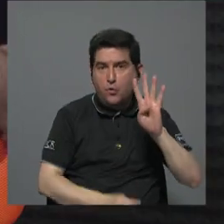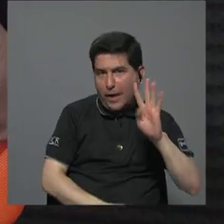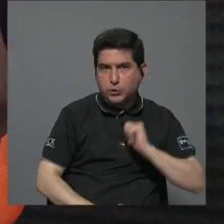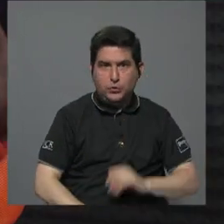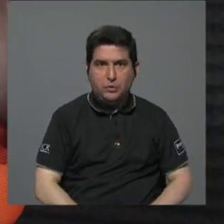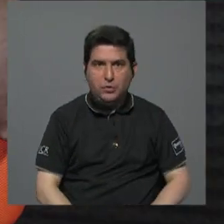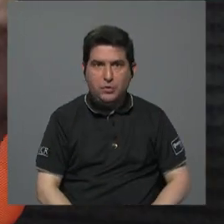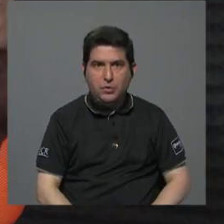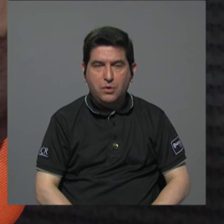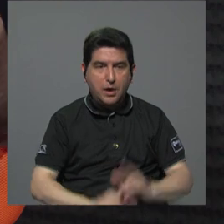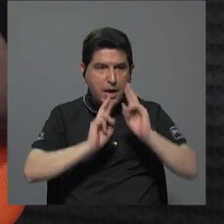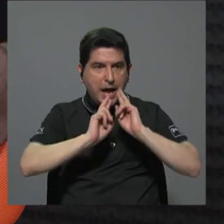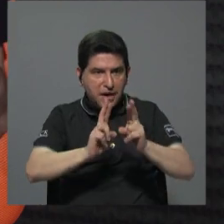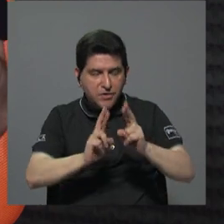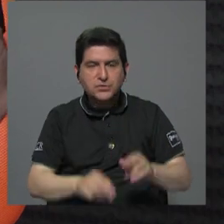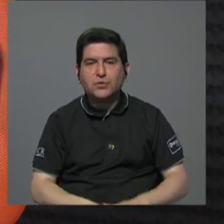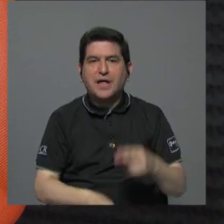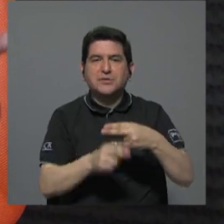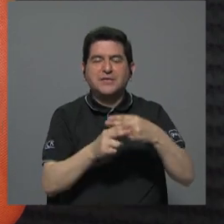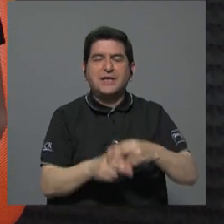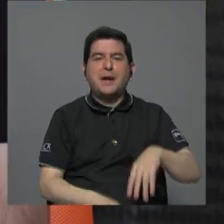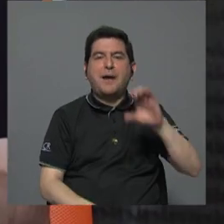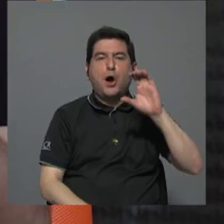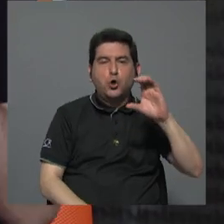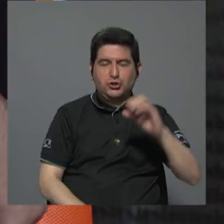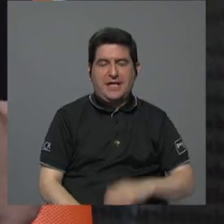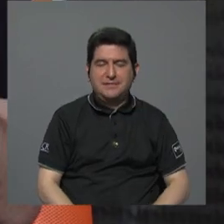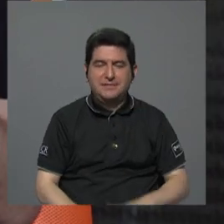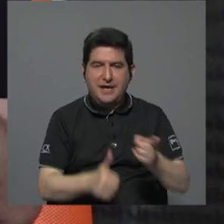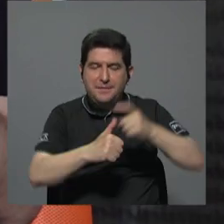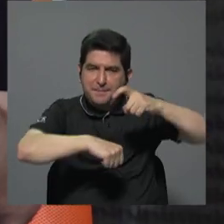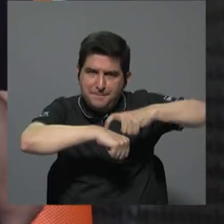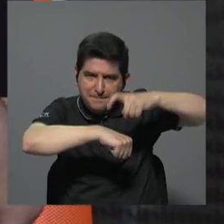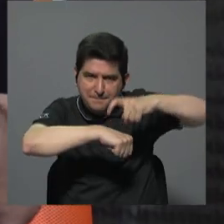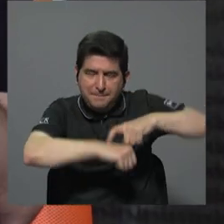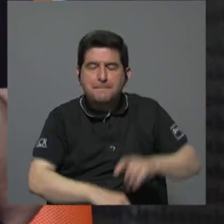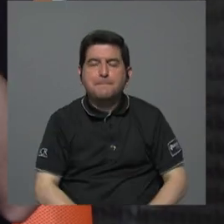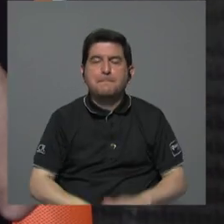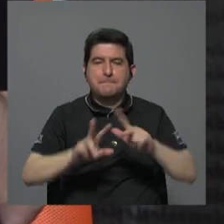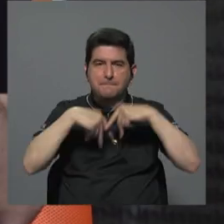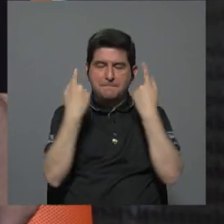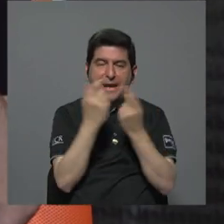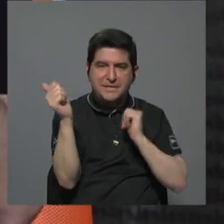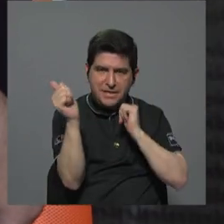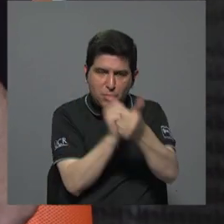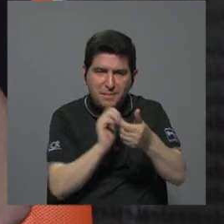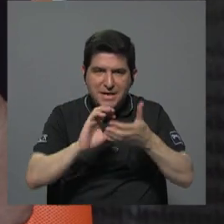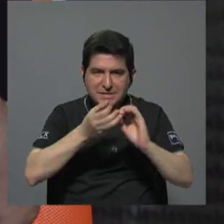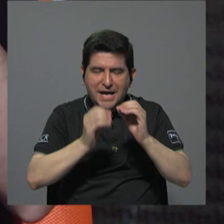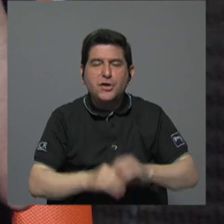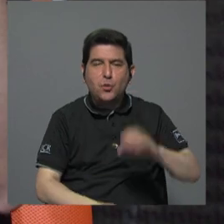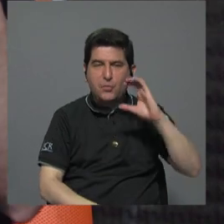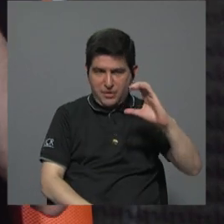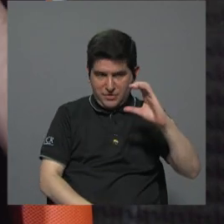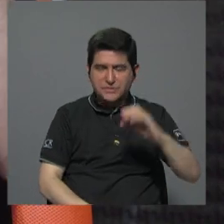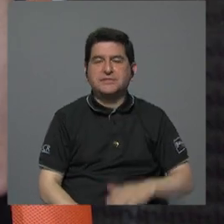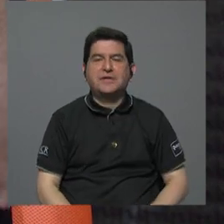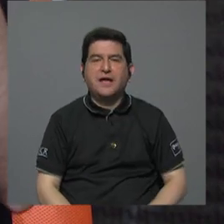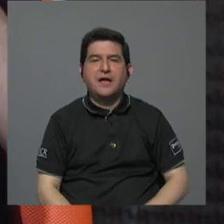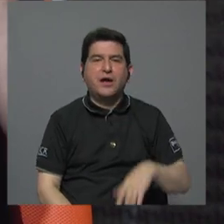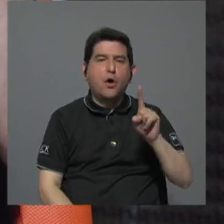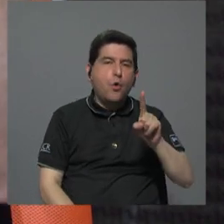a la cifra resultante se le llama cociente en una primera etapa si un partido sobrepasa el número de cociente una